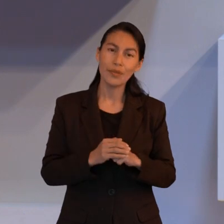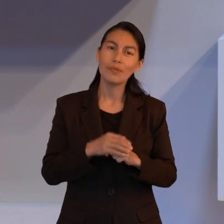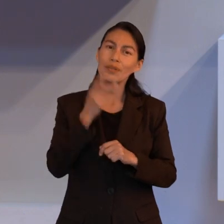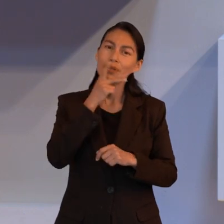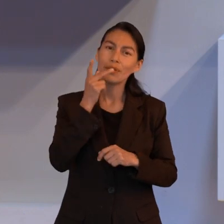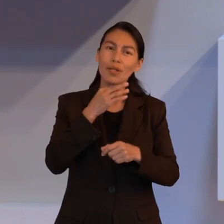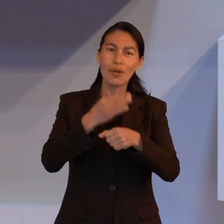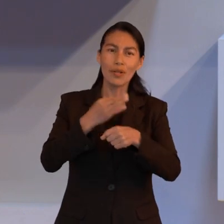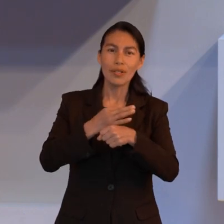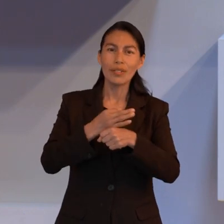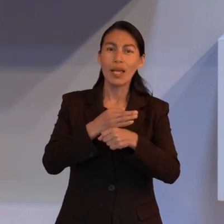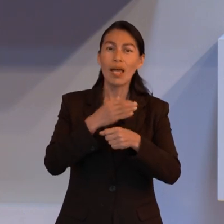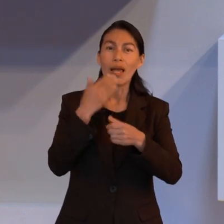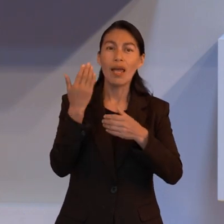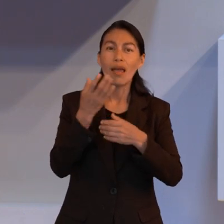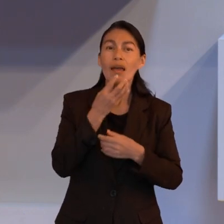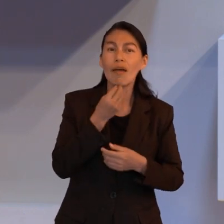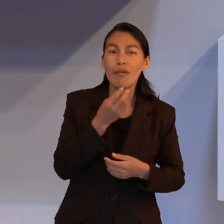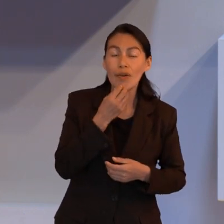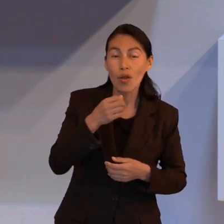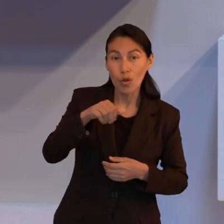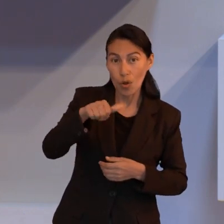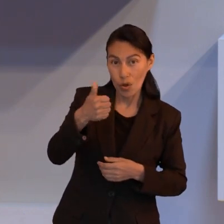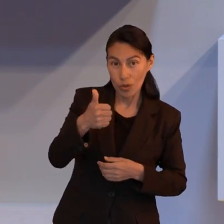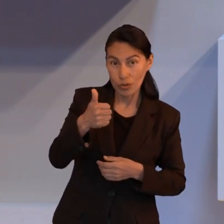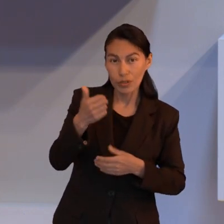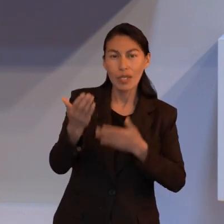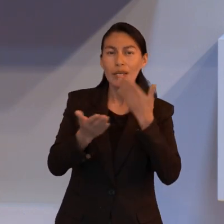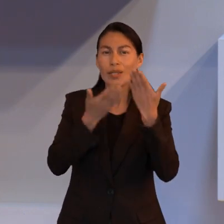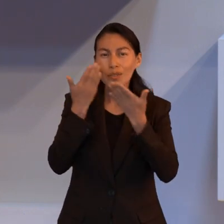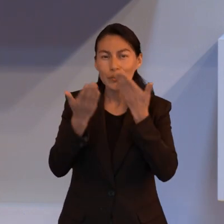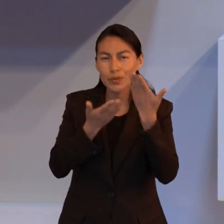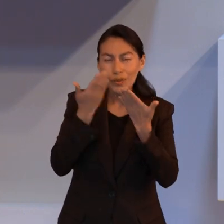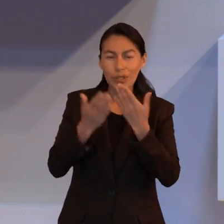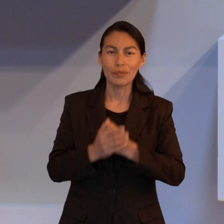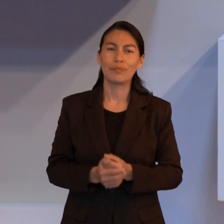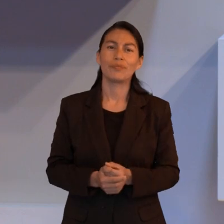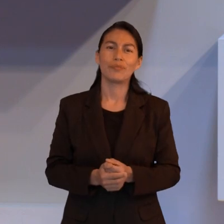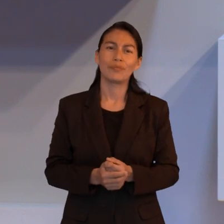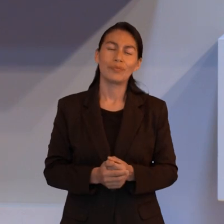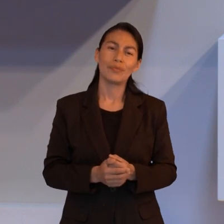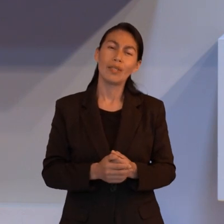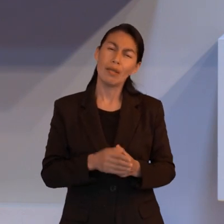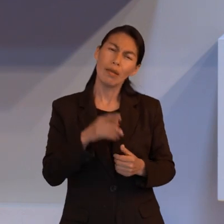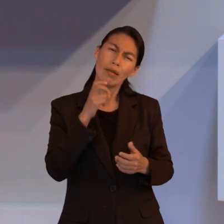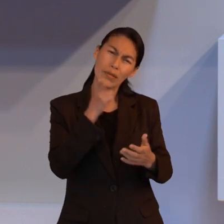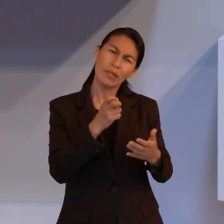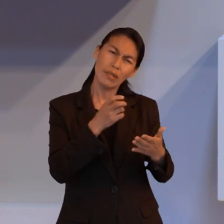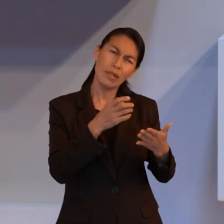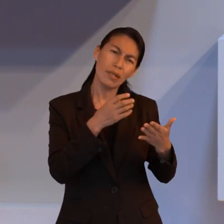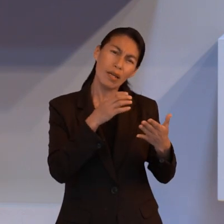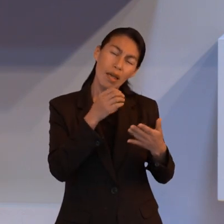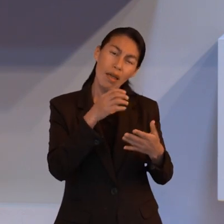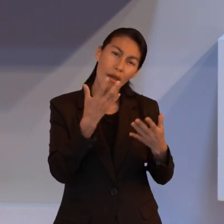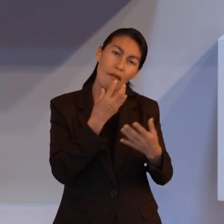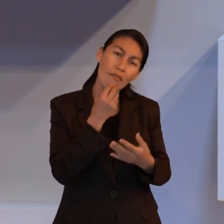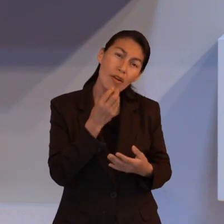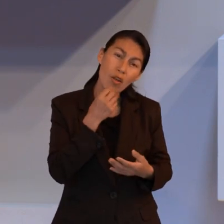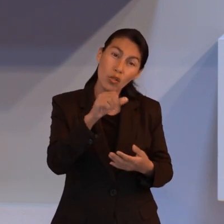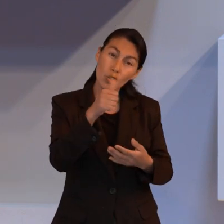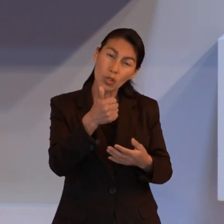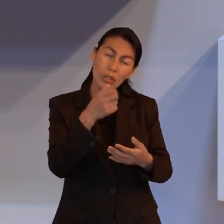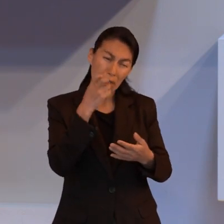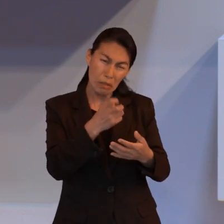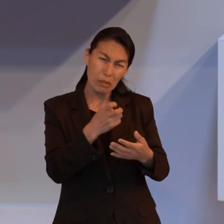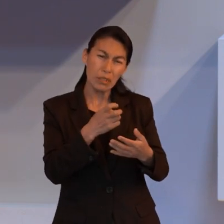el día de hoy vamos a estar estudiando Hebreos 11. Y creo que Hebreos 11 es uno de los capítulos más conocidos en general de la